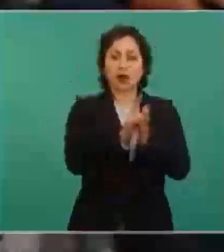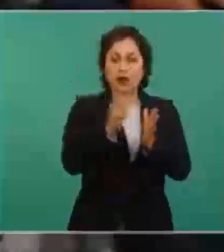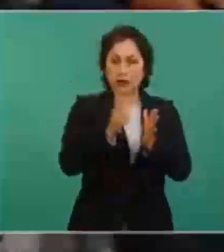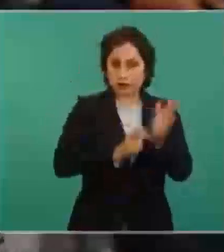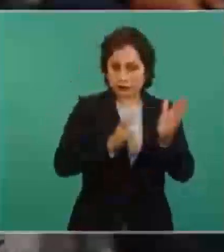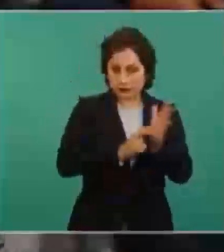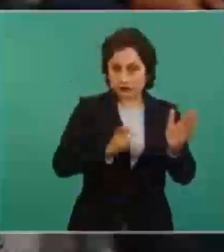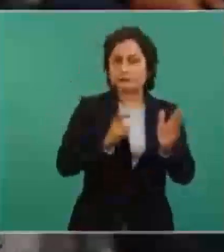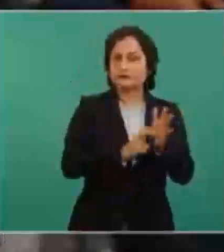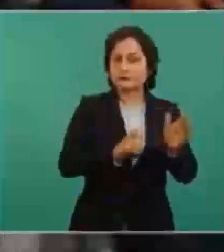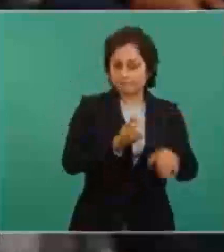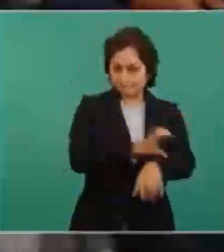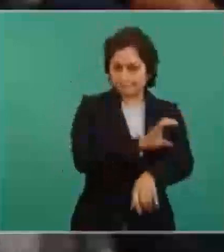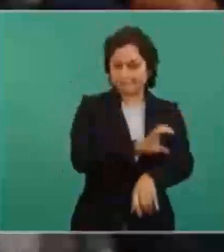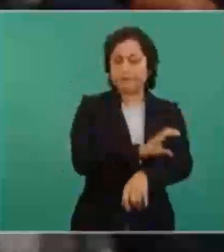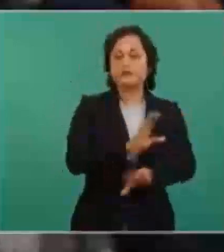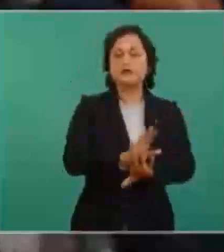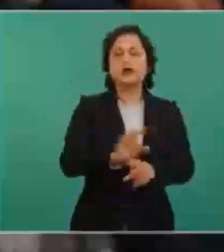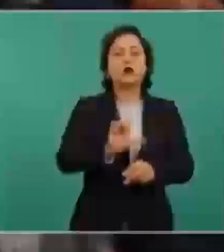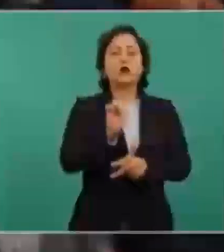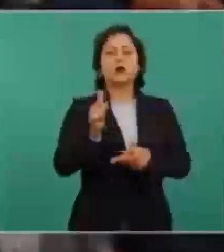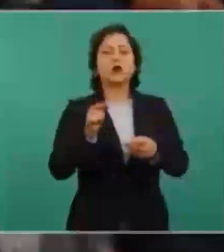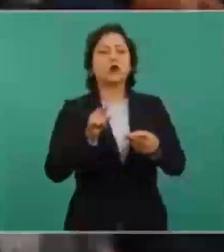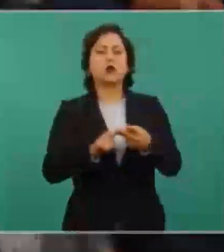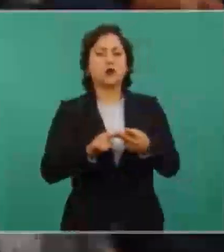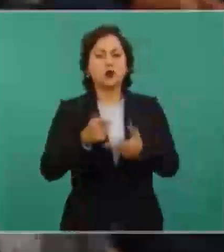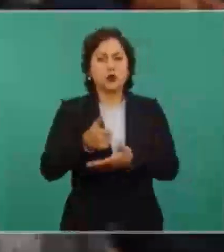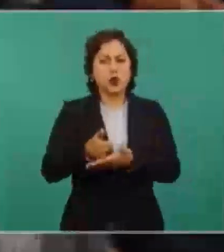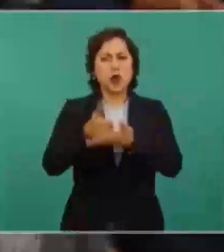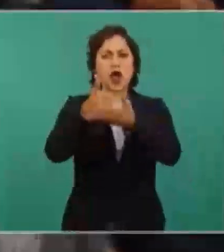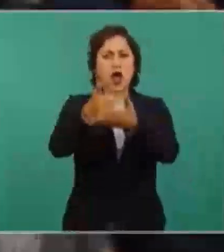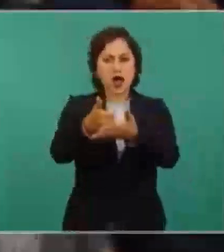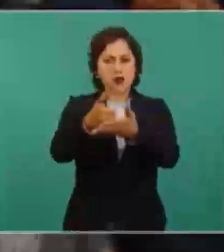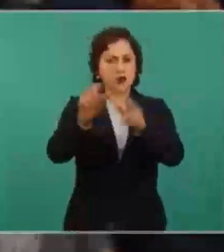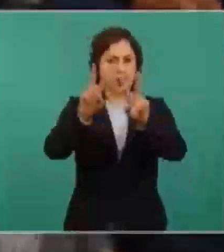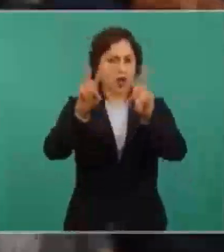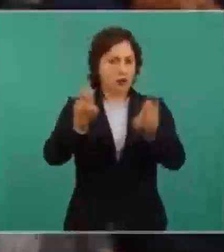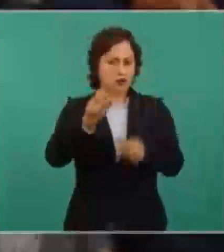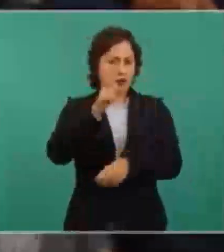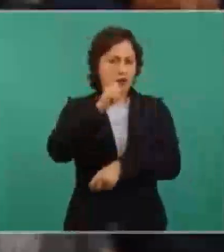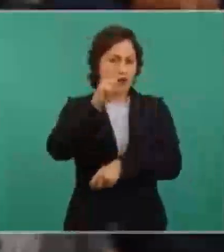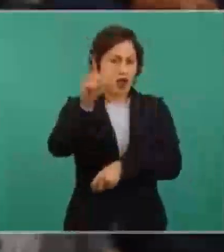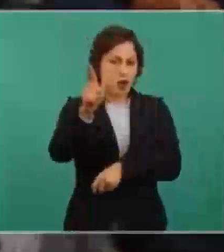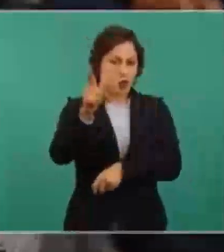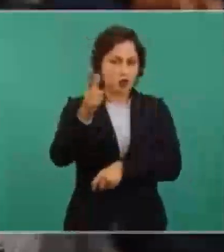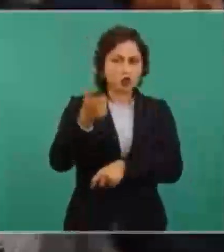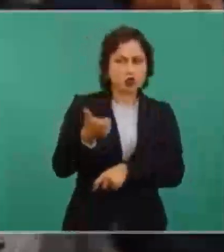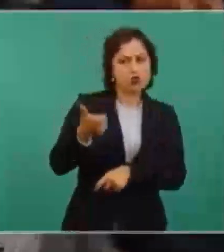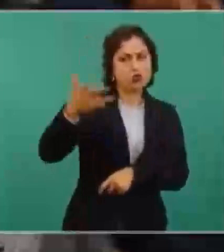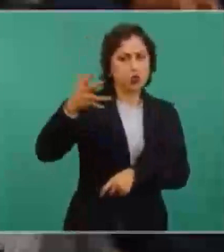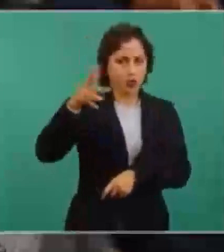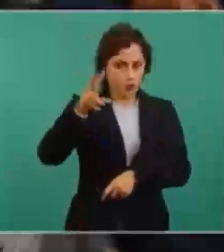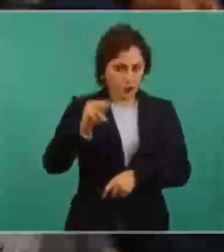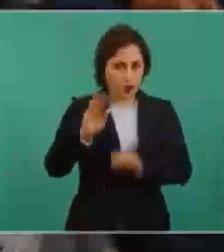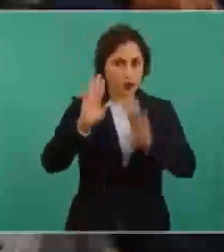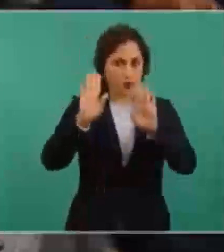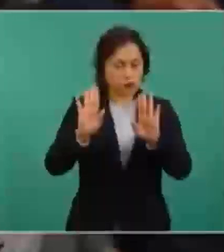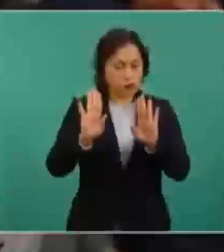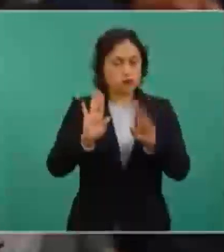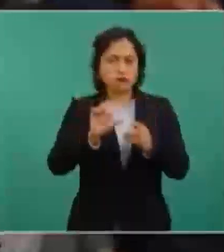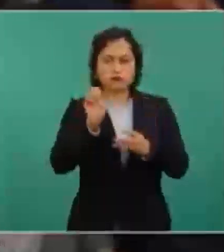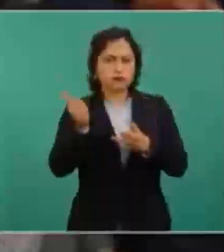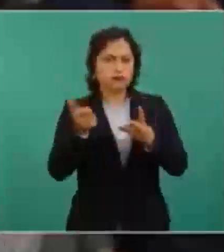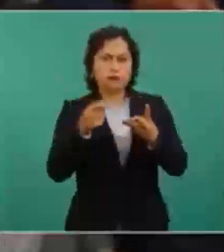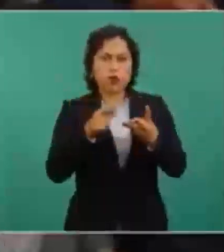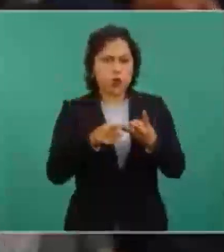plazo tiene otro plan para ayudar a los consumidores con el precio de la luz, va a ser otra cosa mientras sigue el